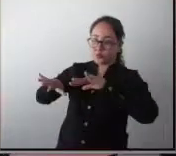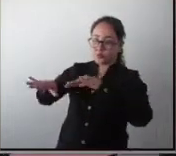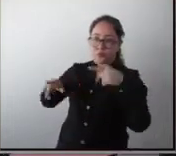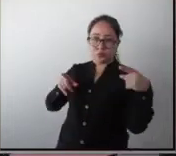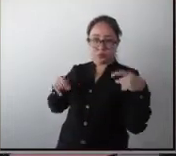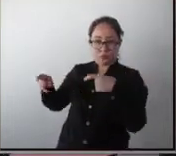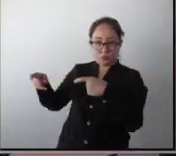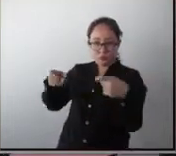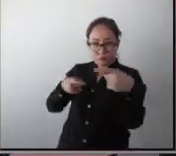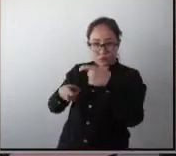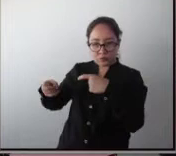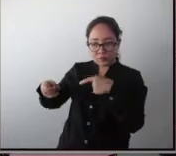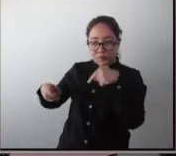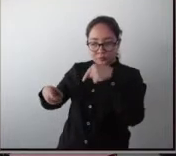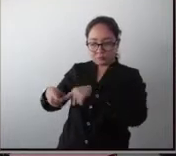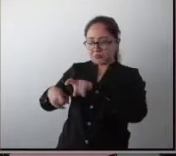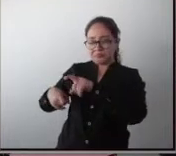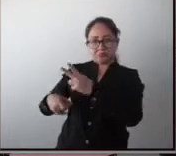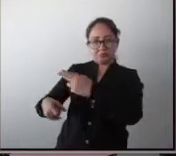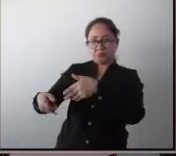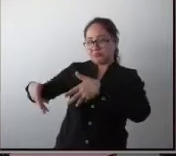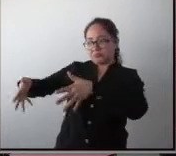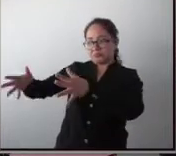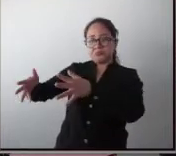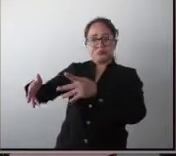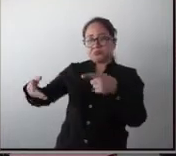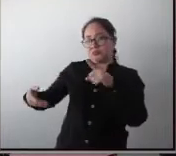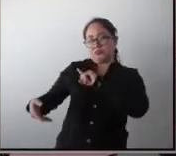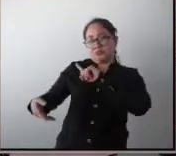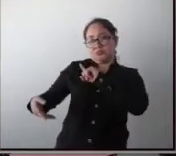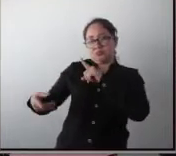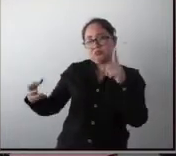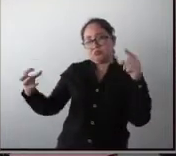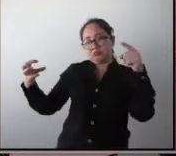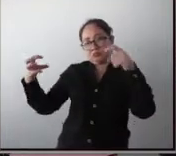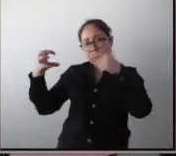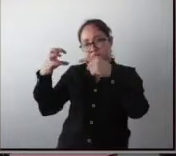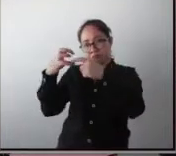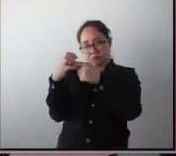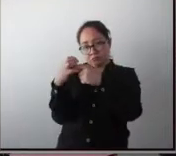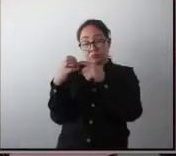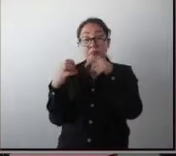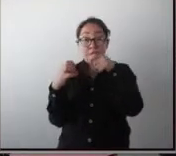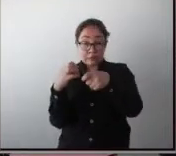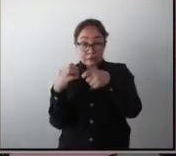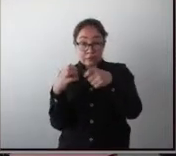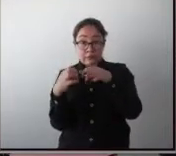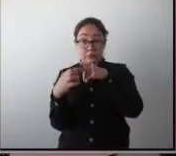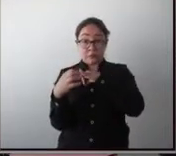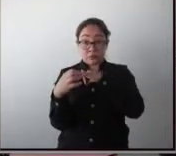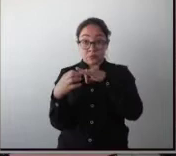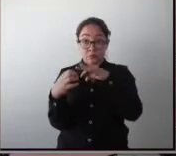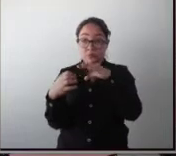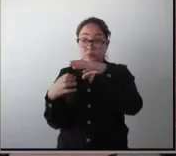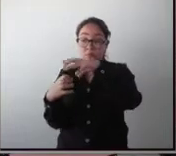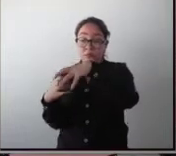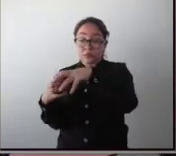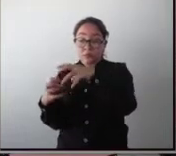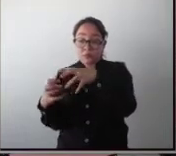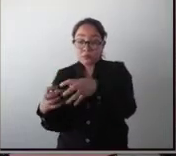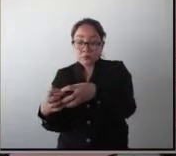y en el agua se da el desarrollo embrionario. Esto es, nos permite tener embriones directamente